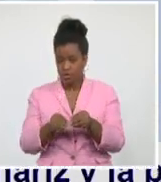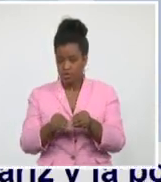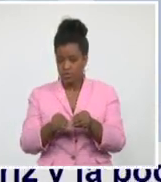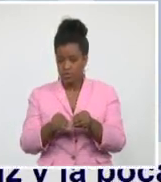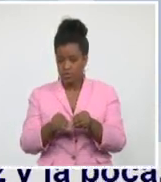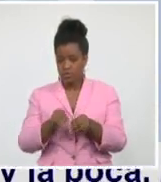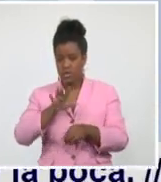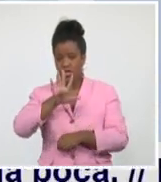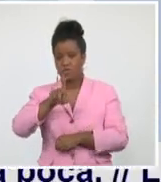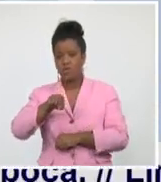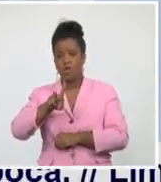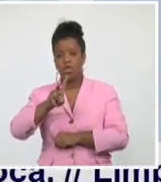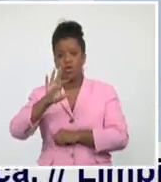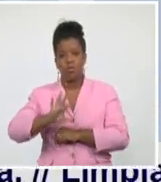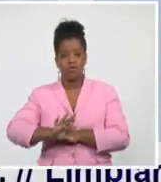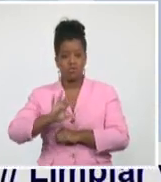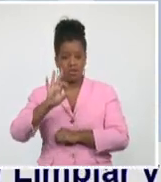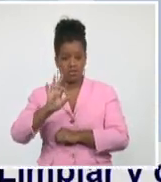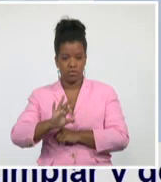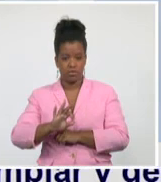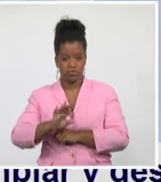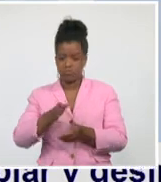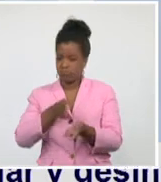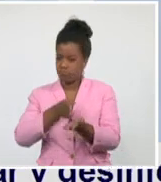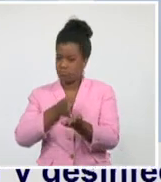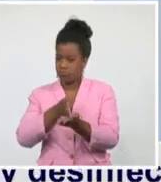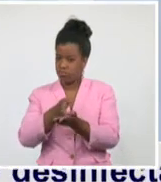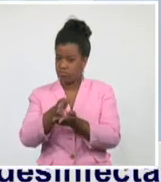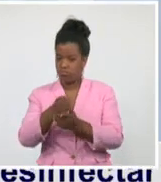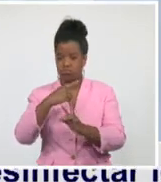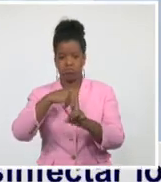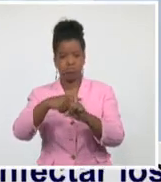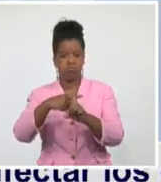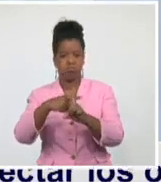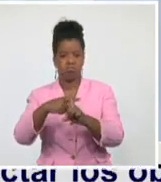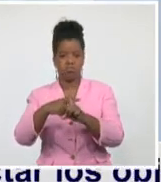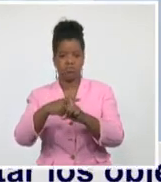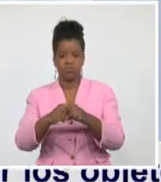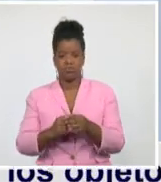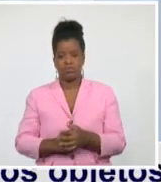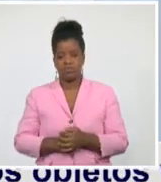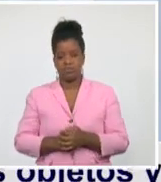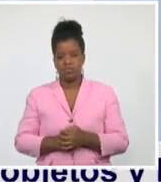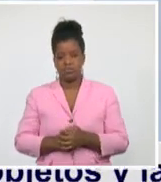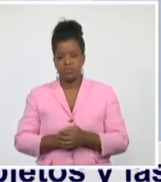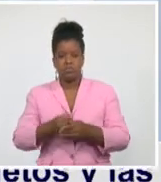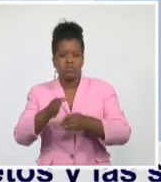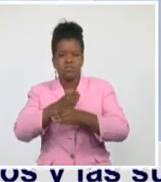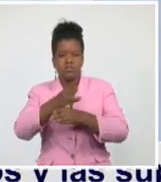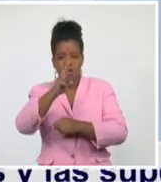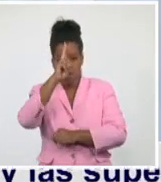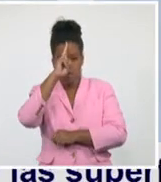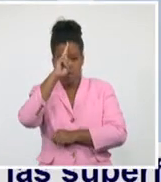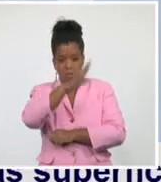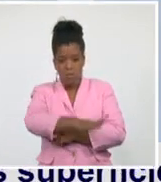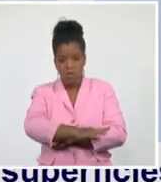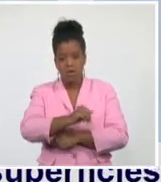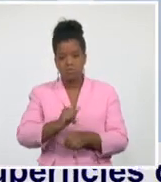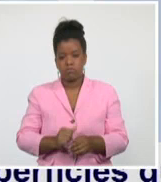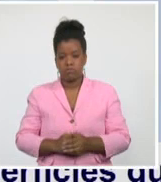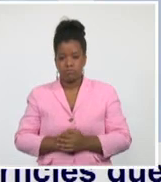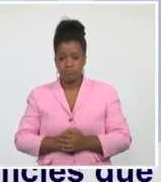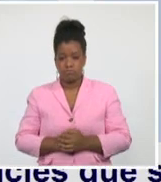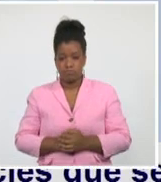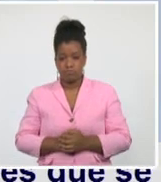.123, se mantienen activos, se mantienen ingresados, confirmados. De estos